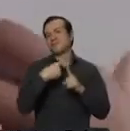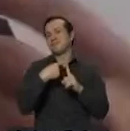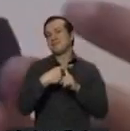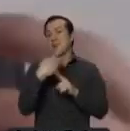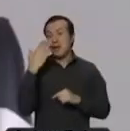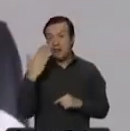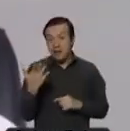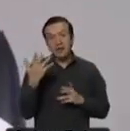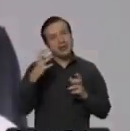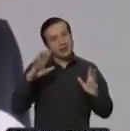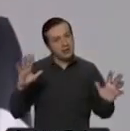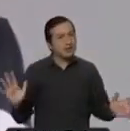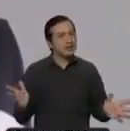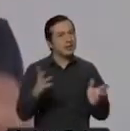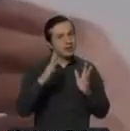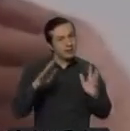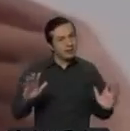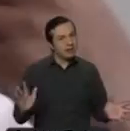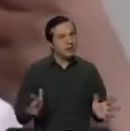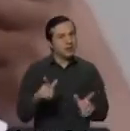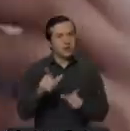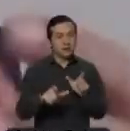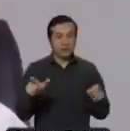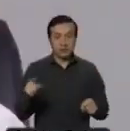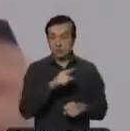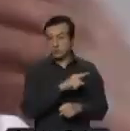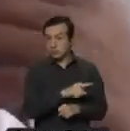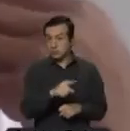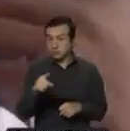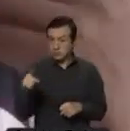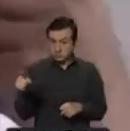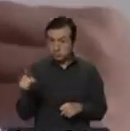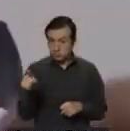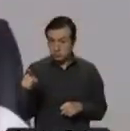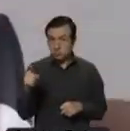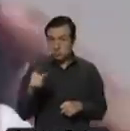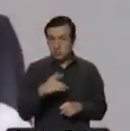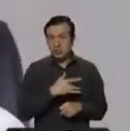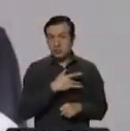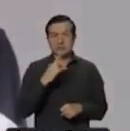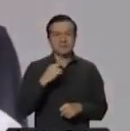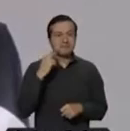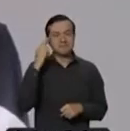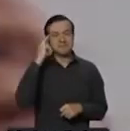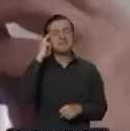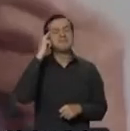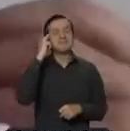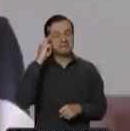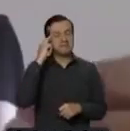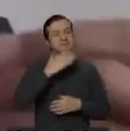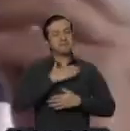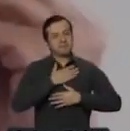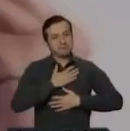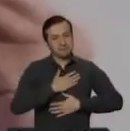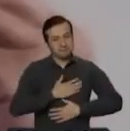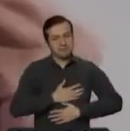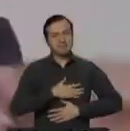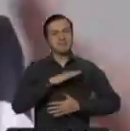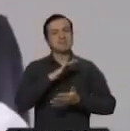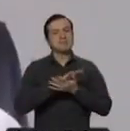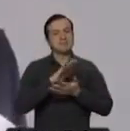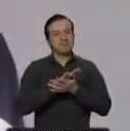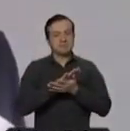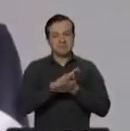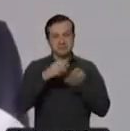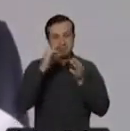lo que quiero alentar a que tengamos la sensatez, la calma, la